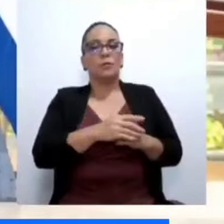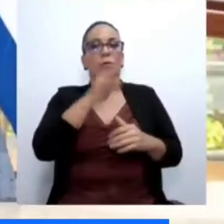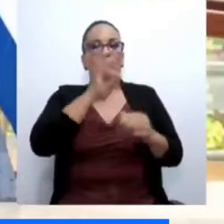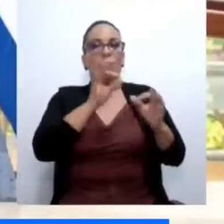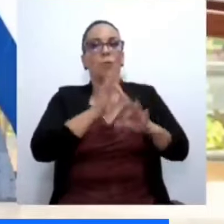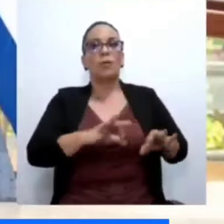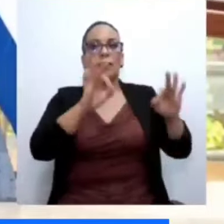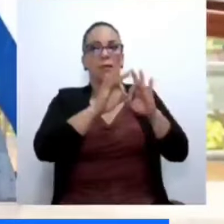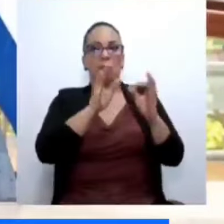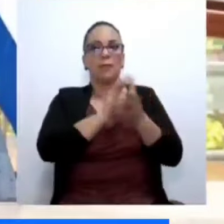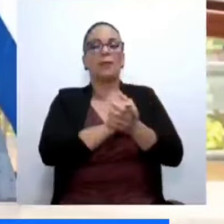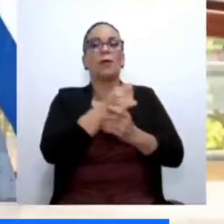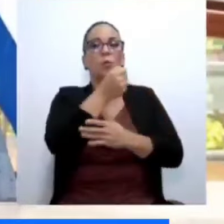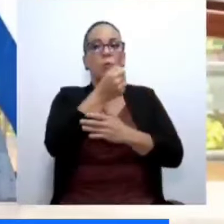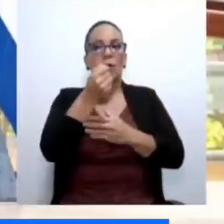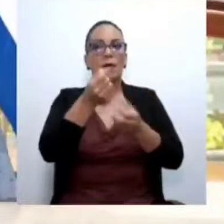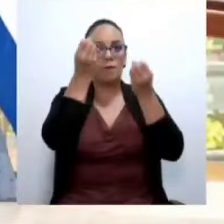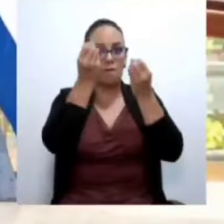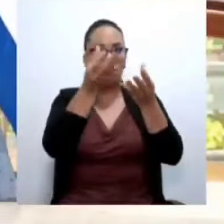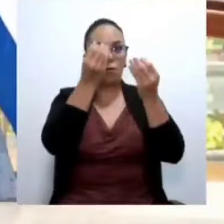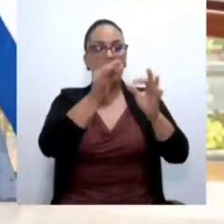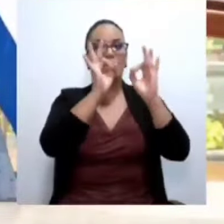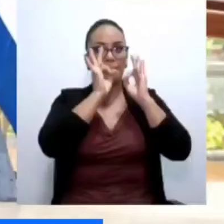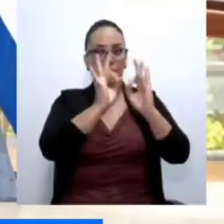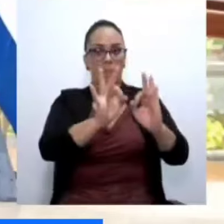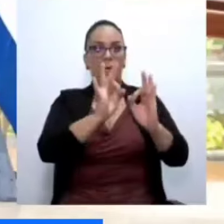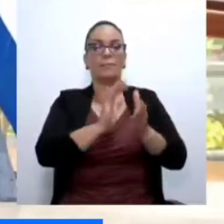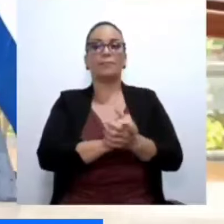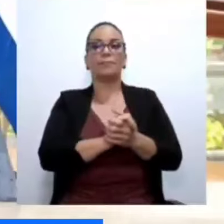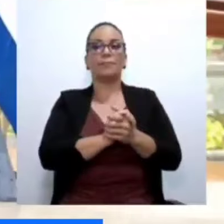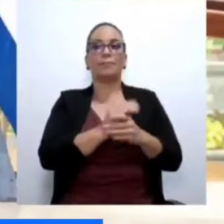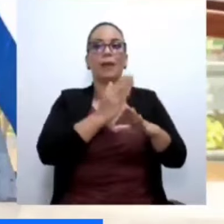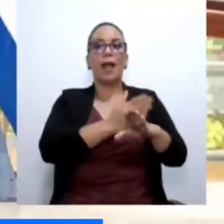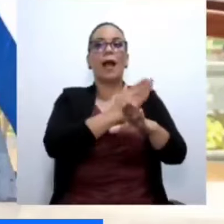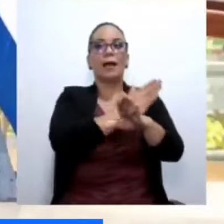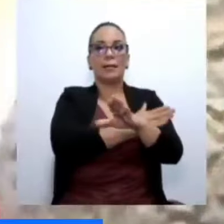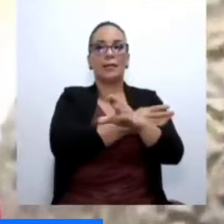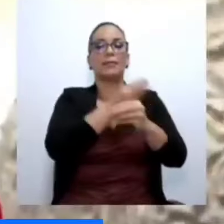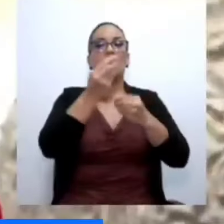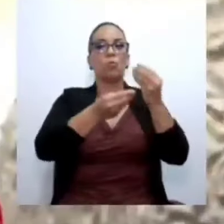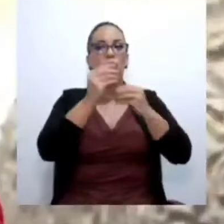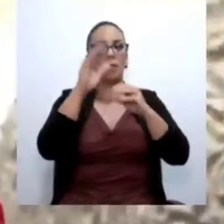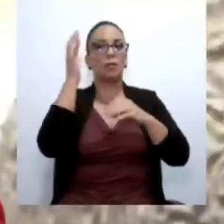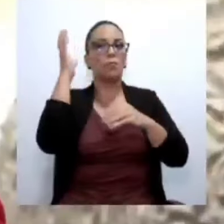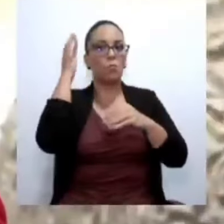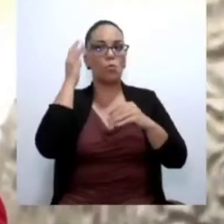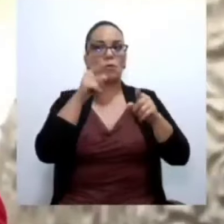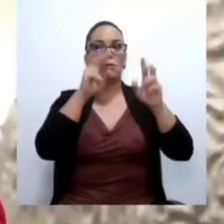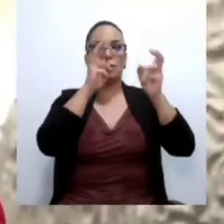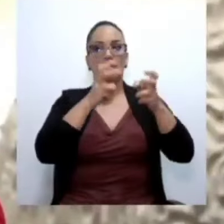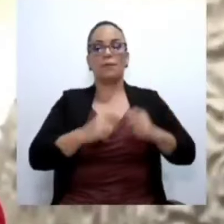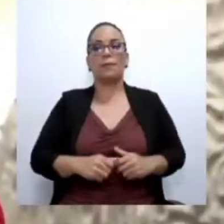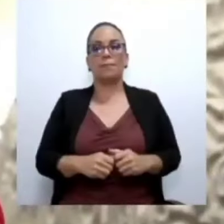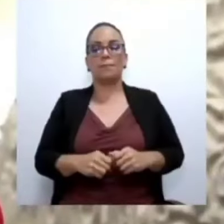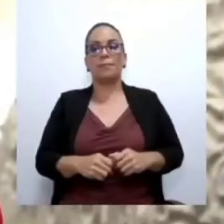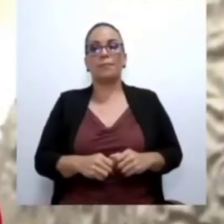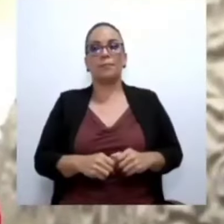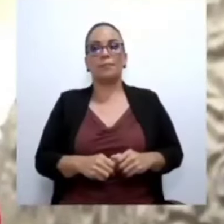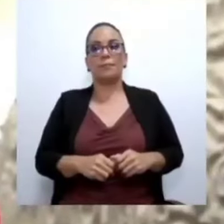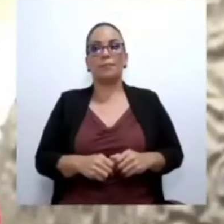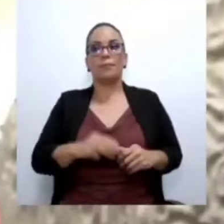los medios de comunicación se informen bien antes de querer generar una huya con esto. El MEP